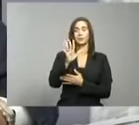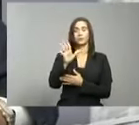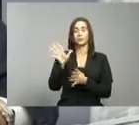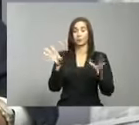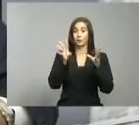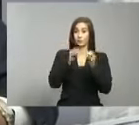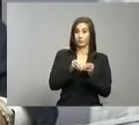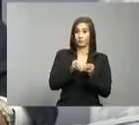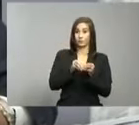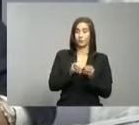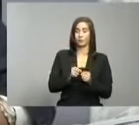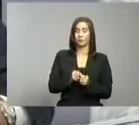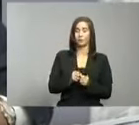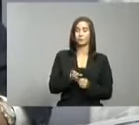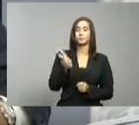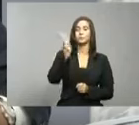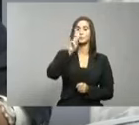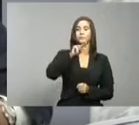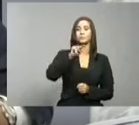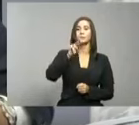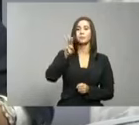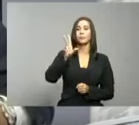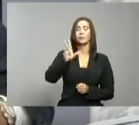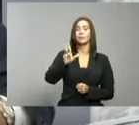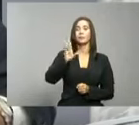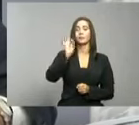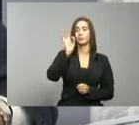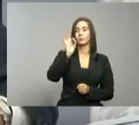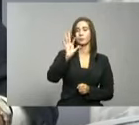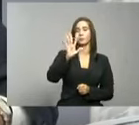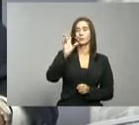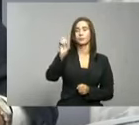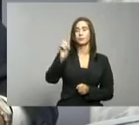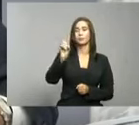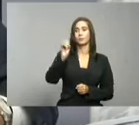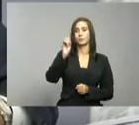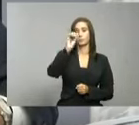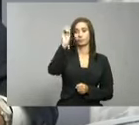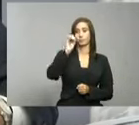.55 la tasa, no hay fallecimiento.